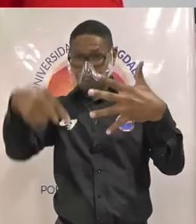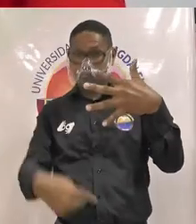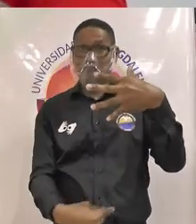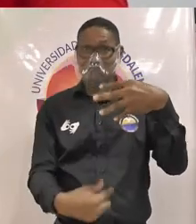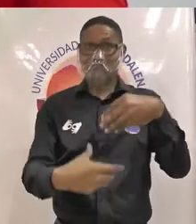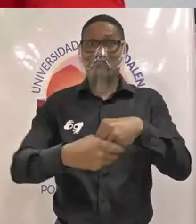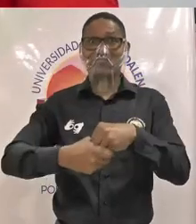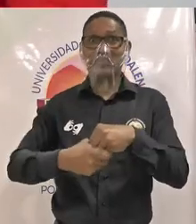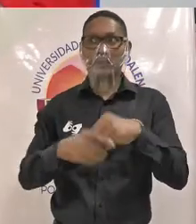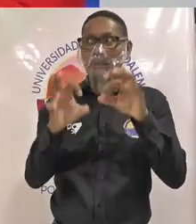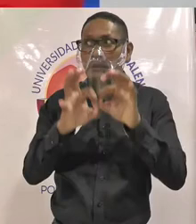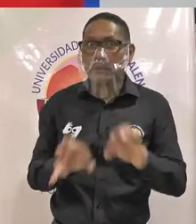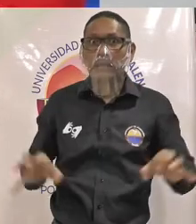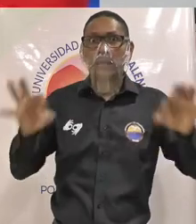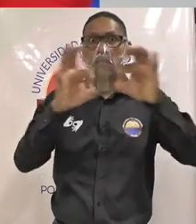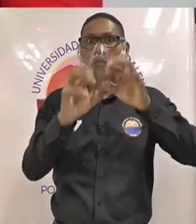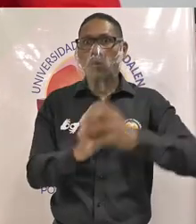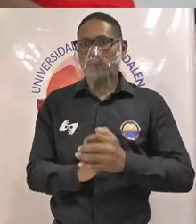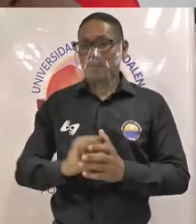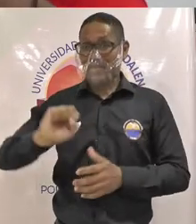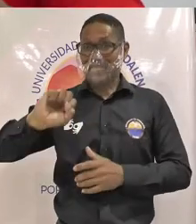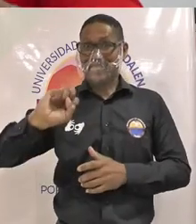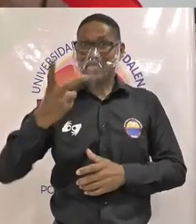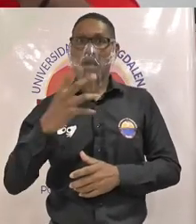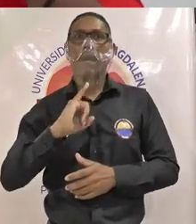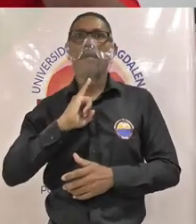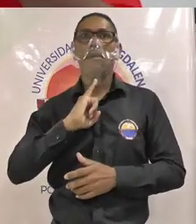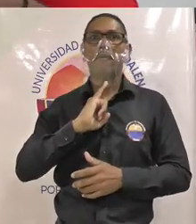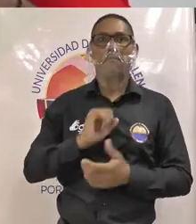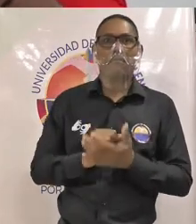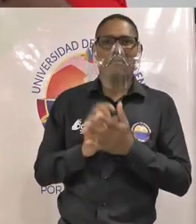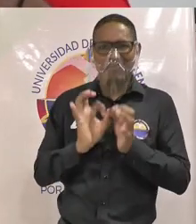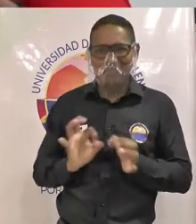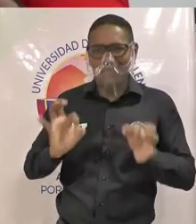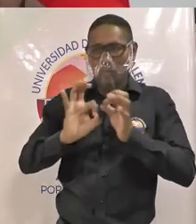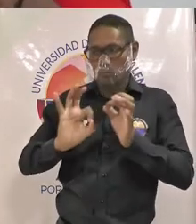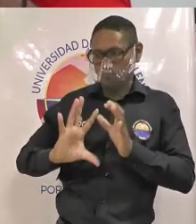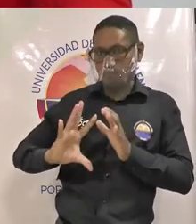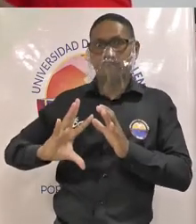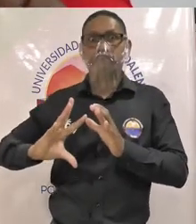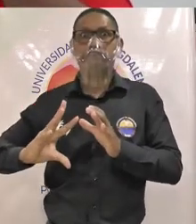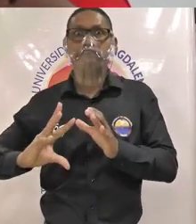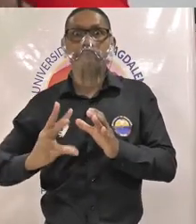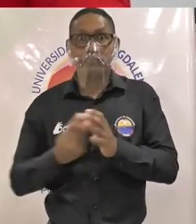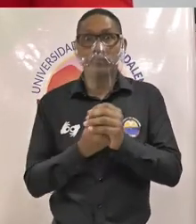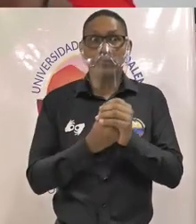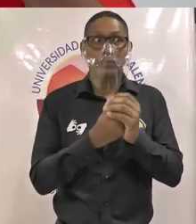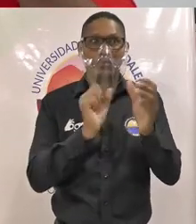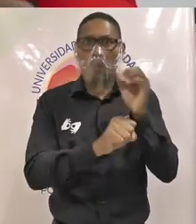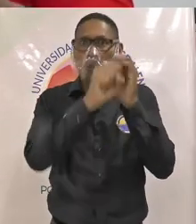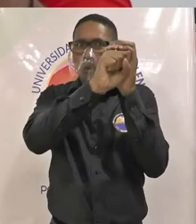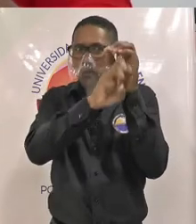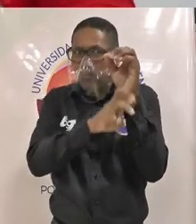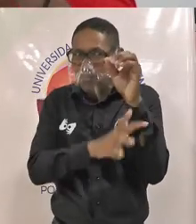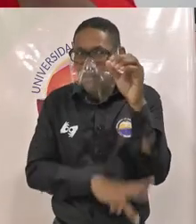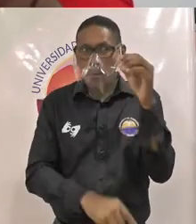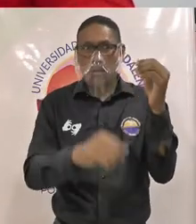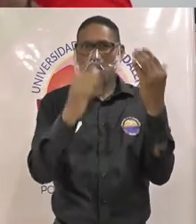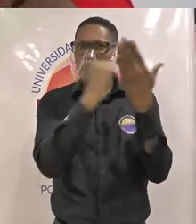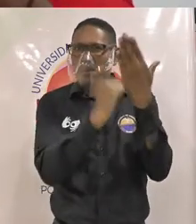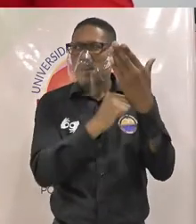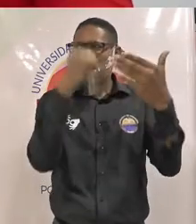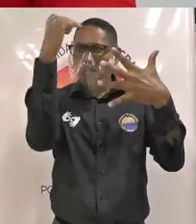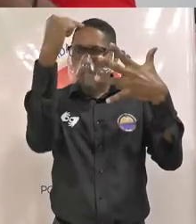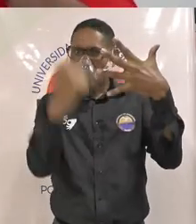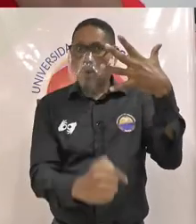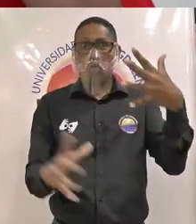el fin de que el segundo idioma segundo lenguaje sea parte de la inclusión de los currículum y los pensum académicos de todos